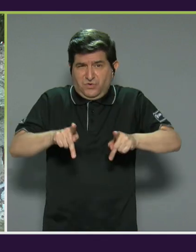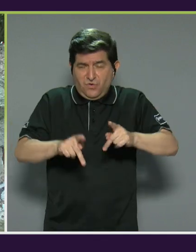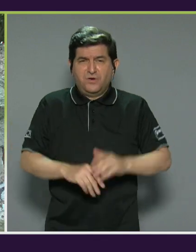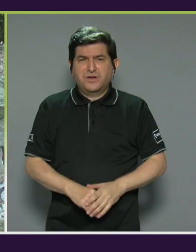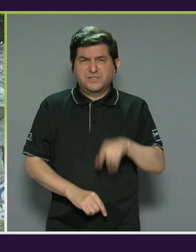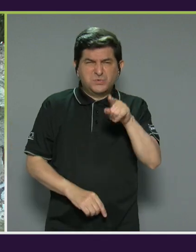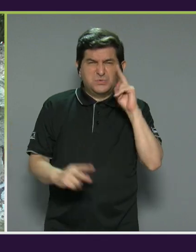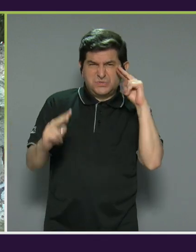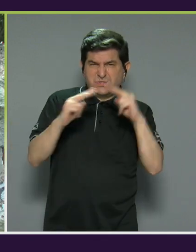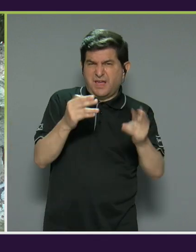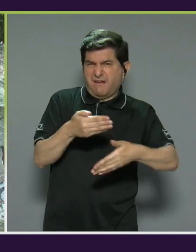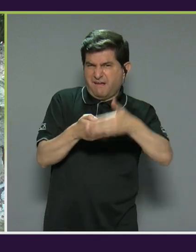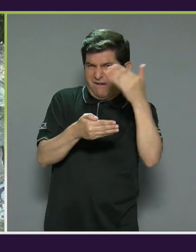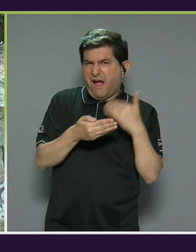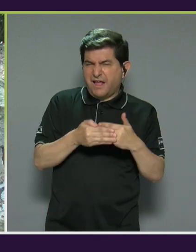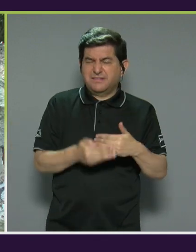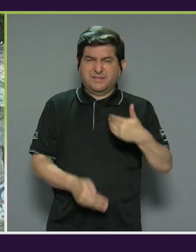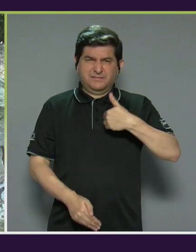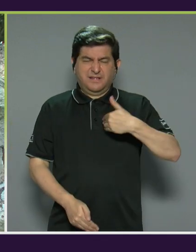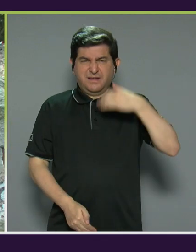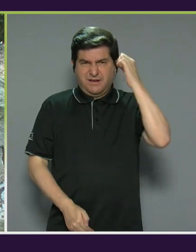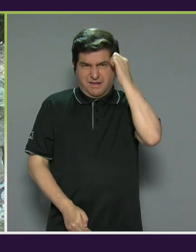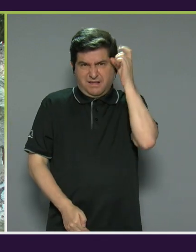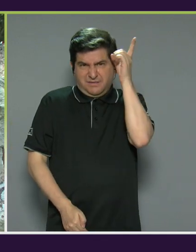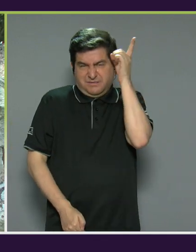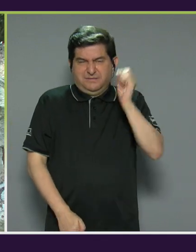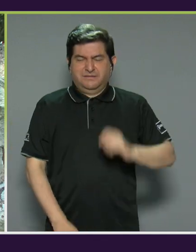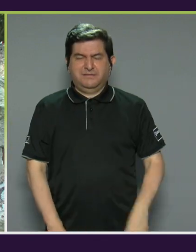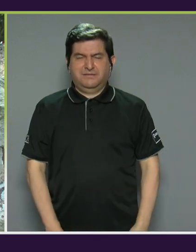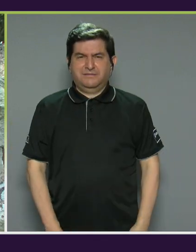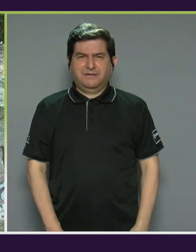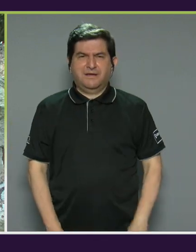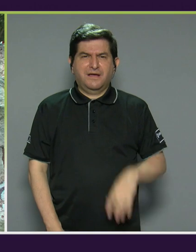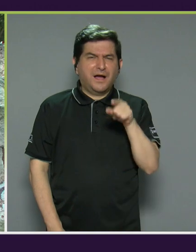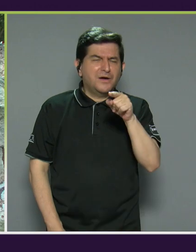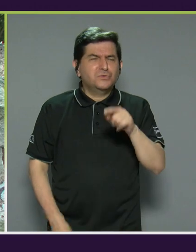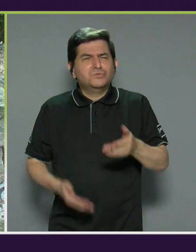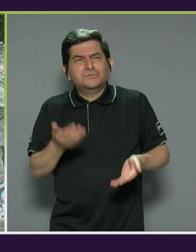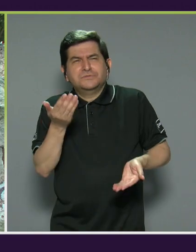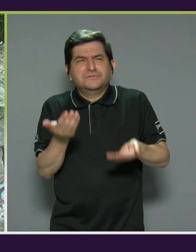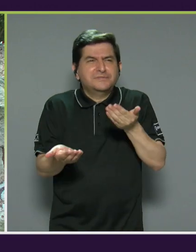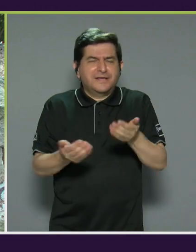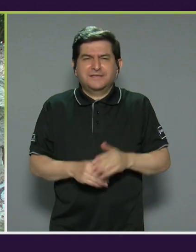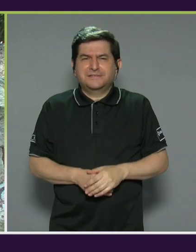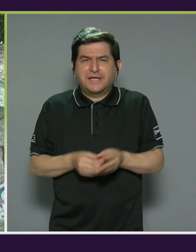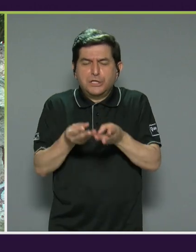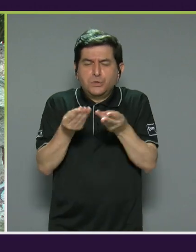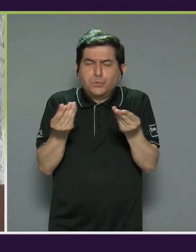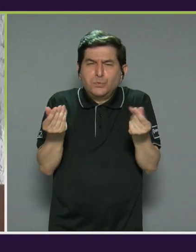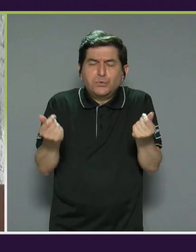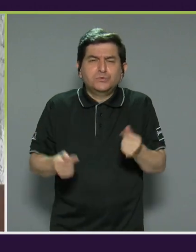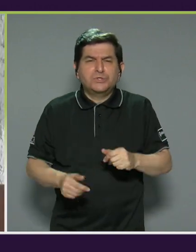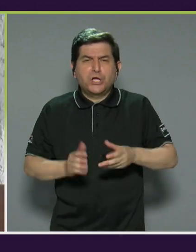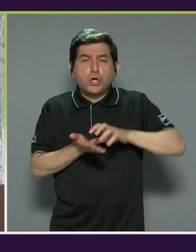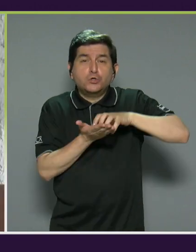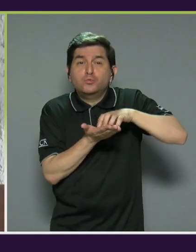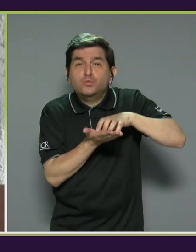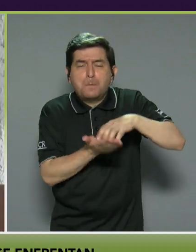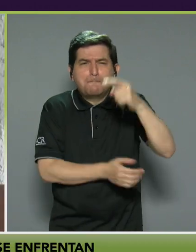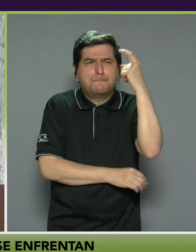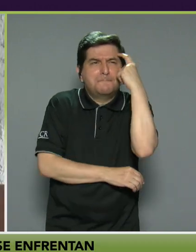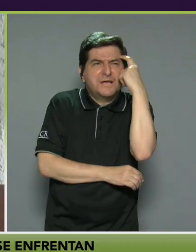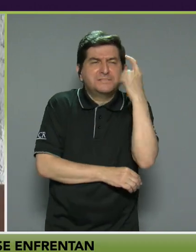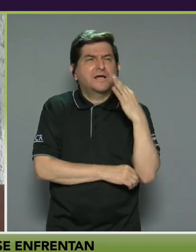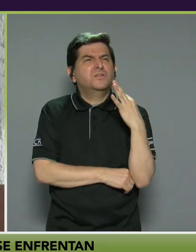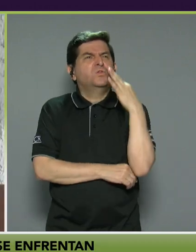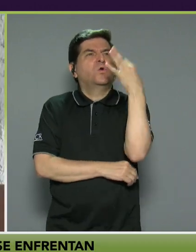conociste anteriormente con síndrome de Down y que te genera ciertas dudas, empezas a pensar mucho